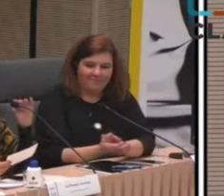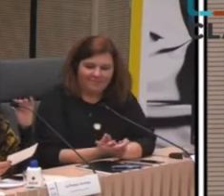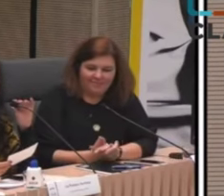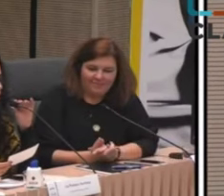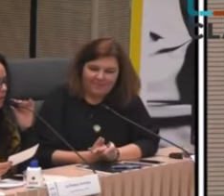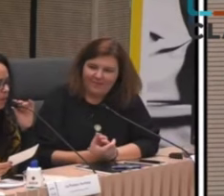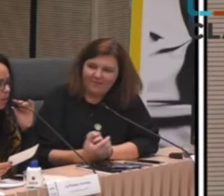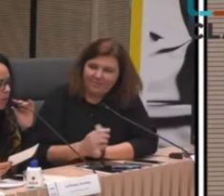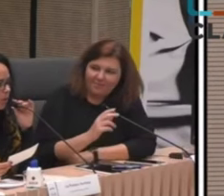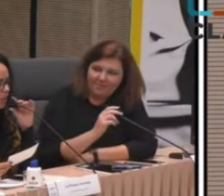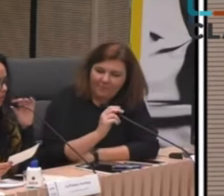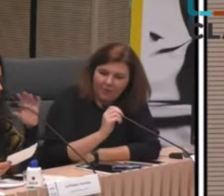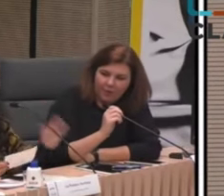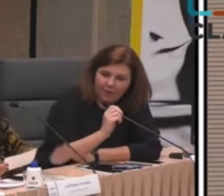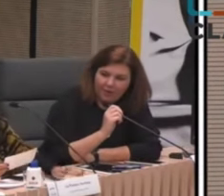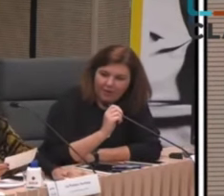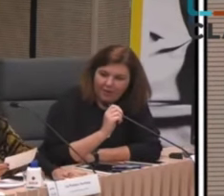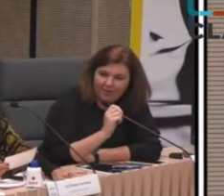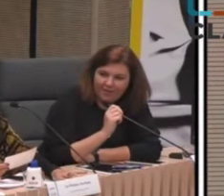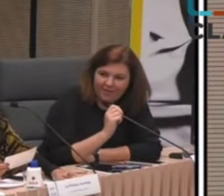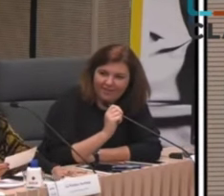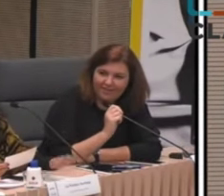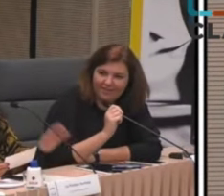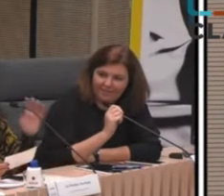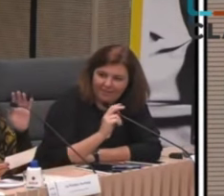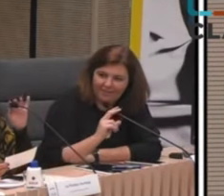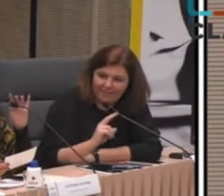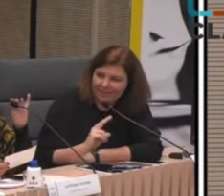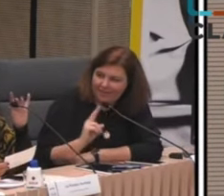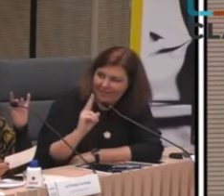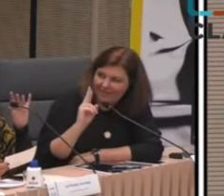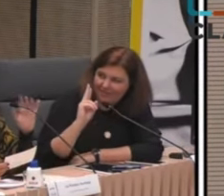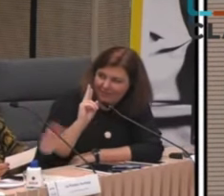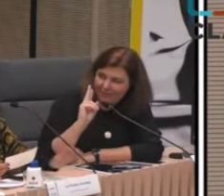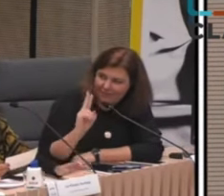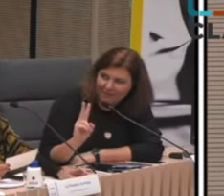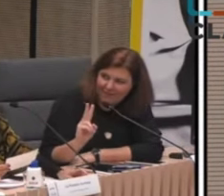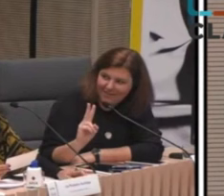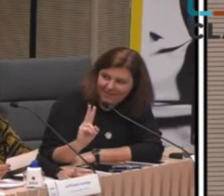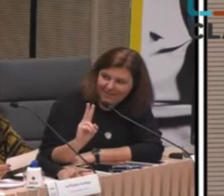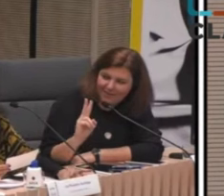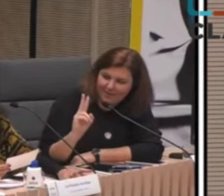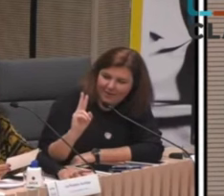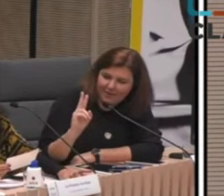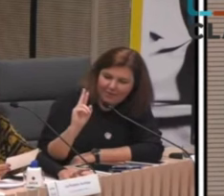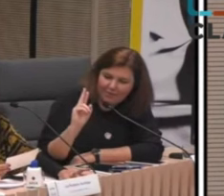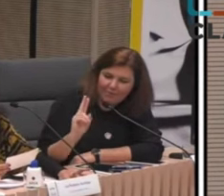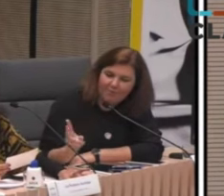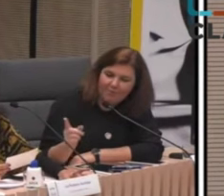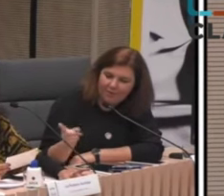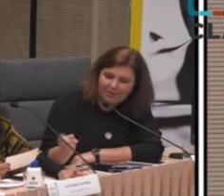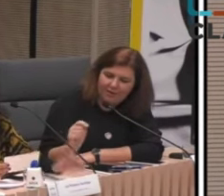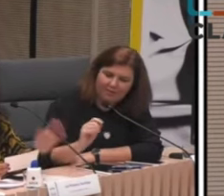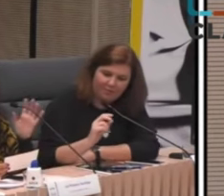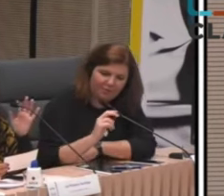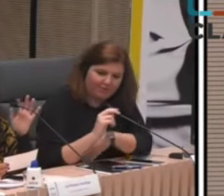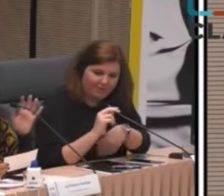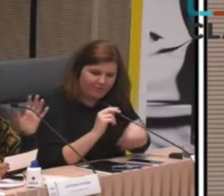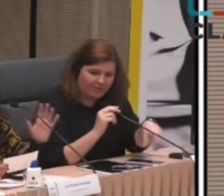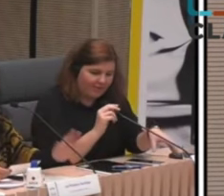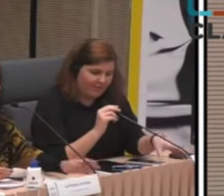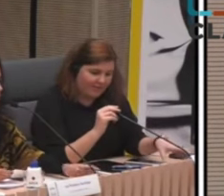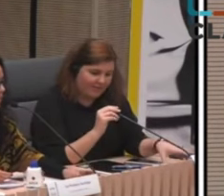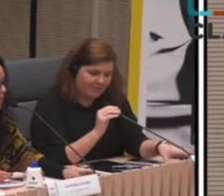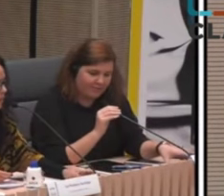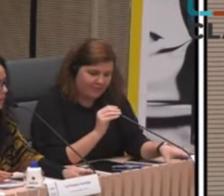en términos de reconocimiento en el ámbito productivo, pero también el papel que esas mujeres juegan en el